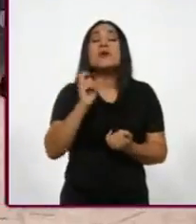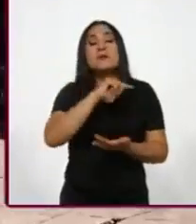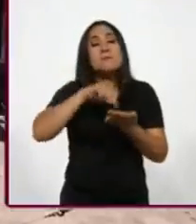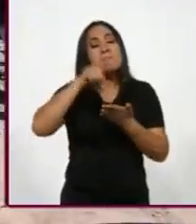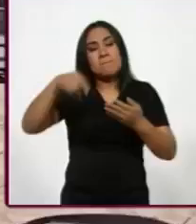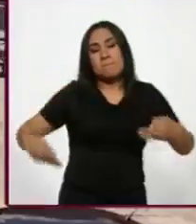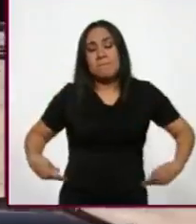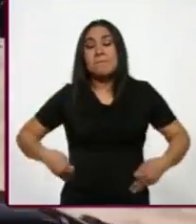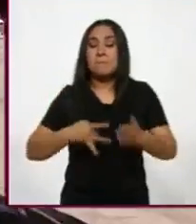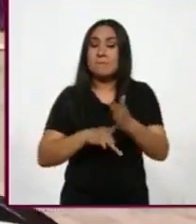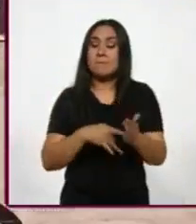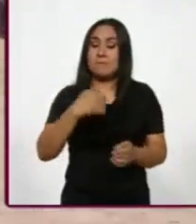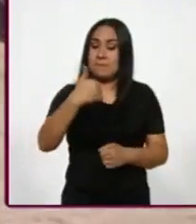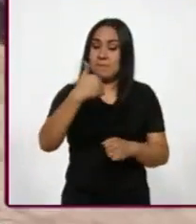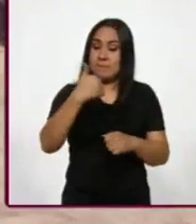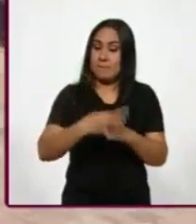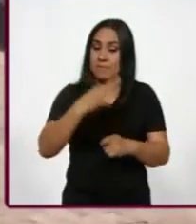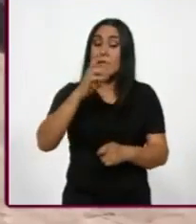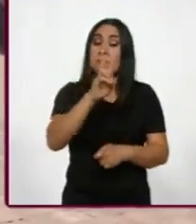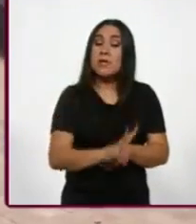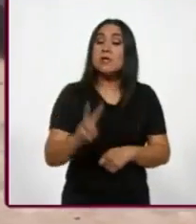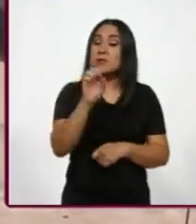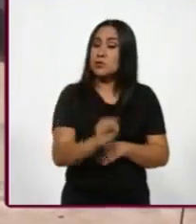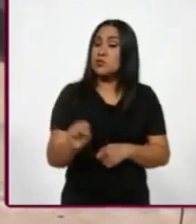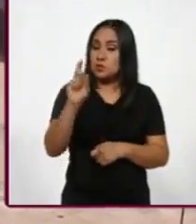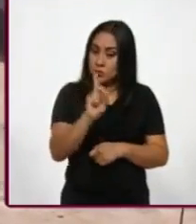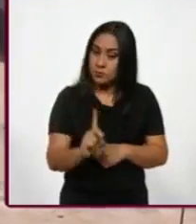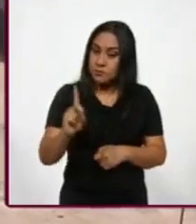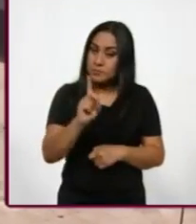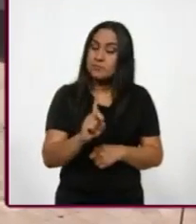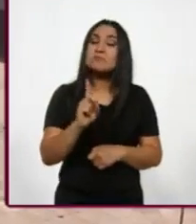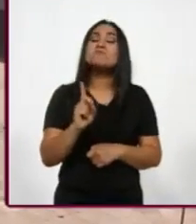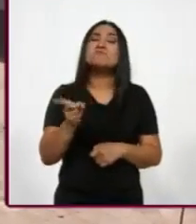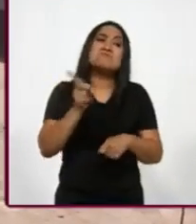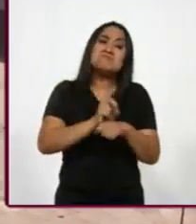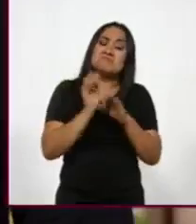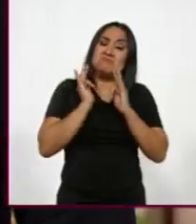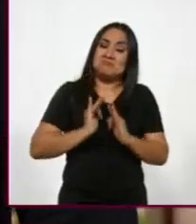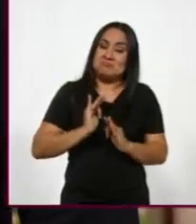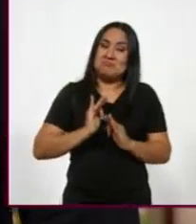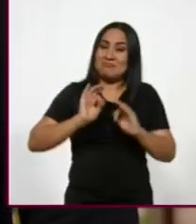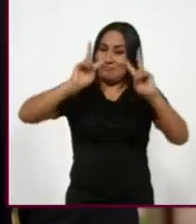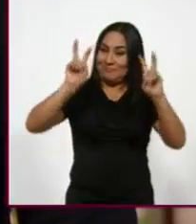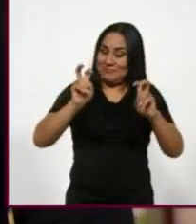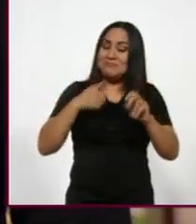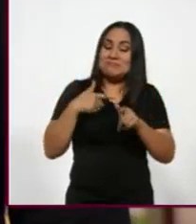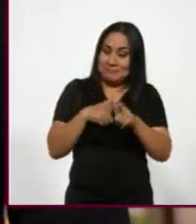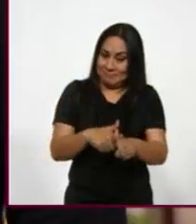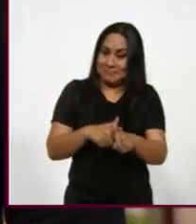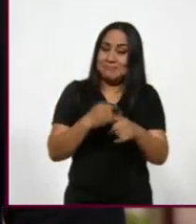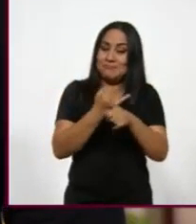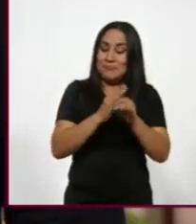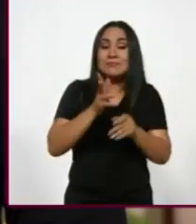Teatro Principal a las 18 horas, viernes, sábado y domingo, un día tranquilo, así se titula. Seguiremos informando con